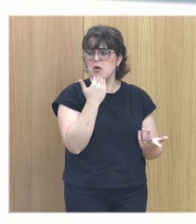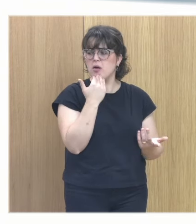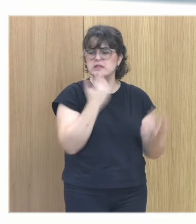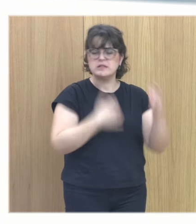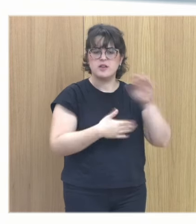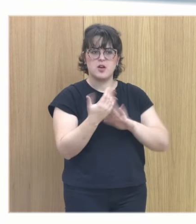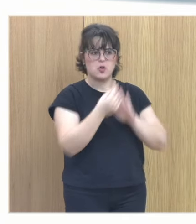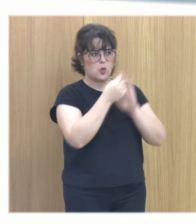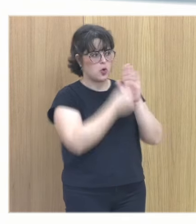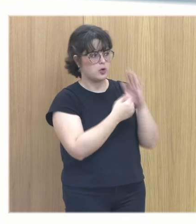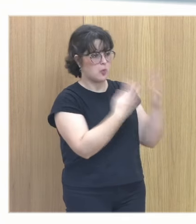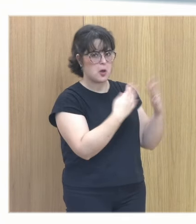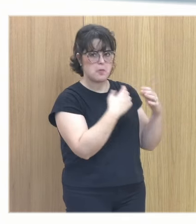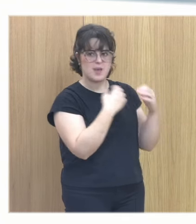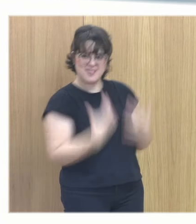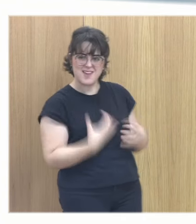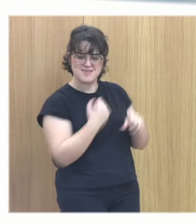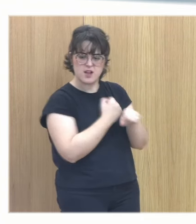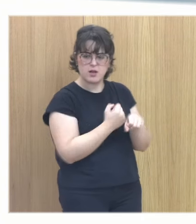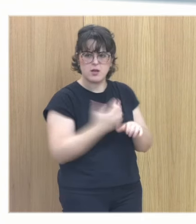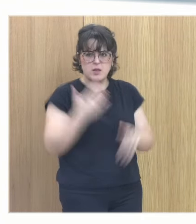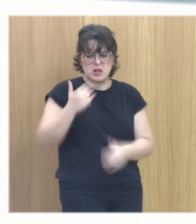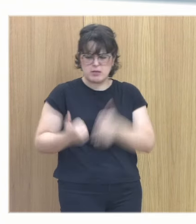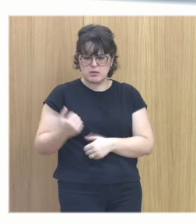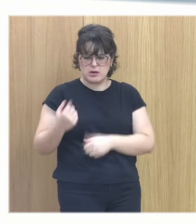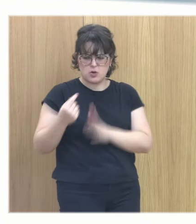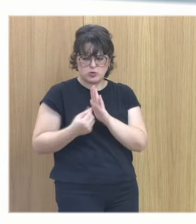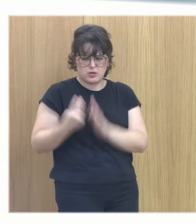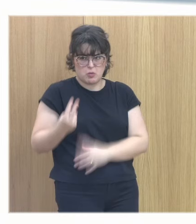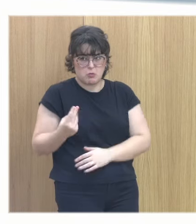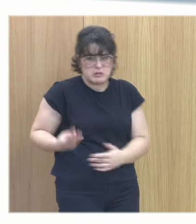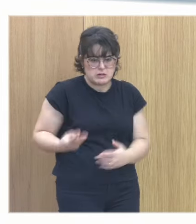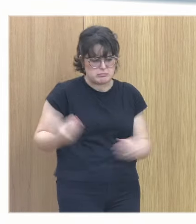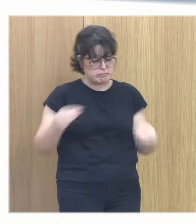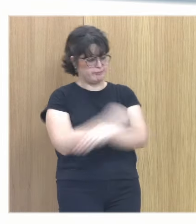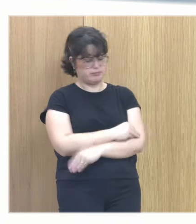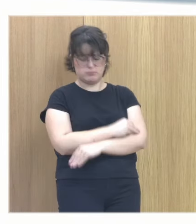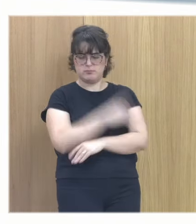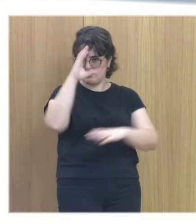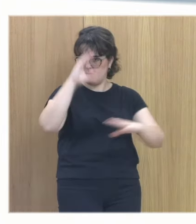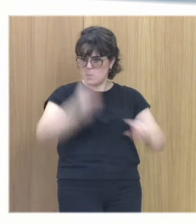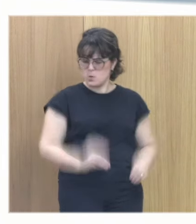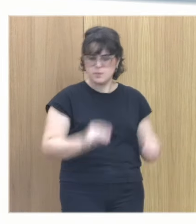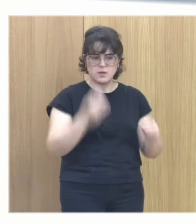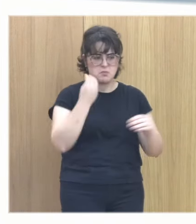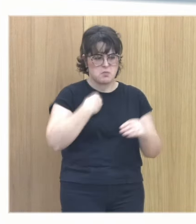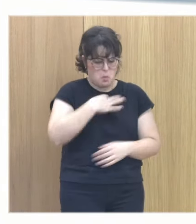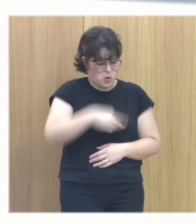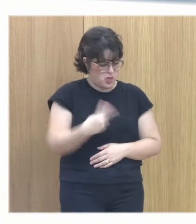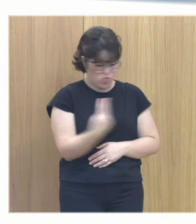sacan nueves y dieces en los trabajos pero sacan doces y treces en los exámenes entonces nos explica cómo es posible